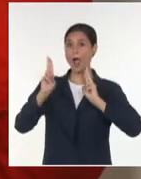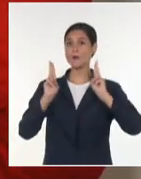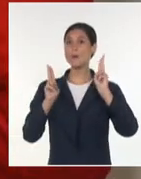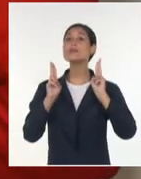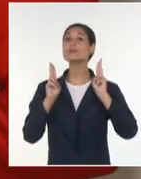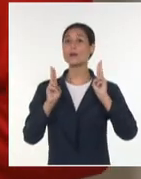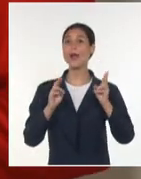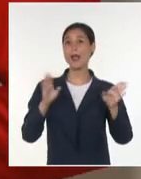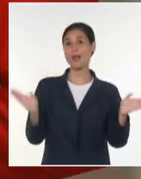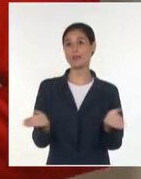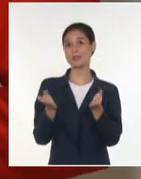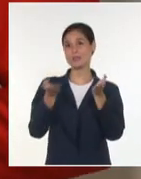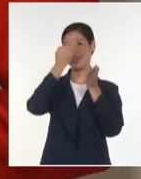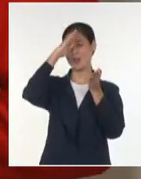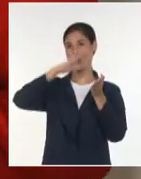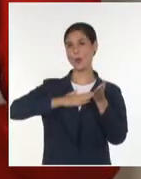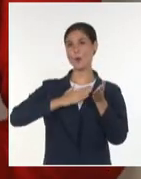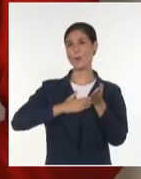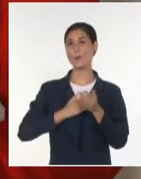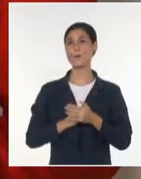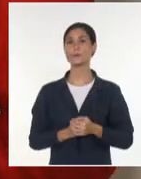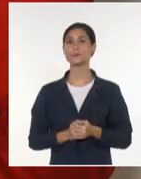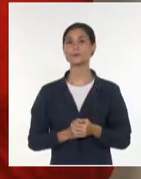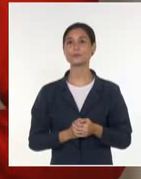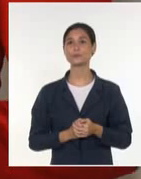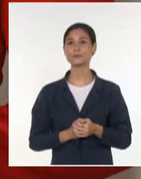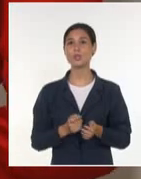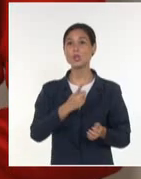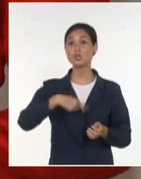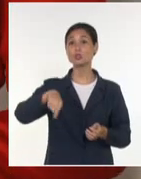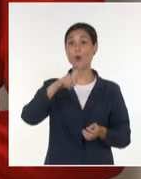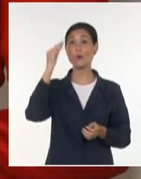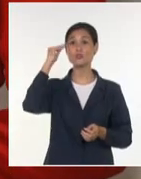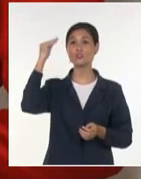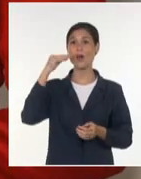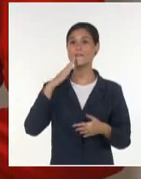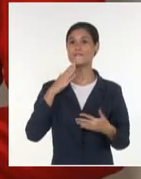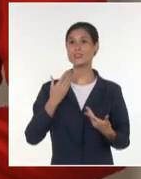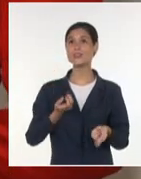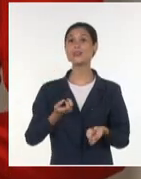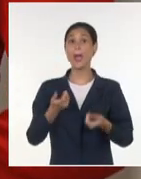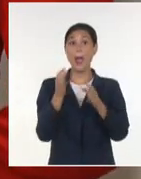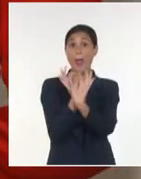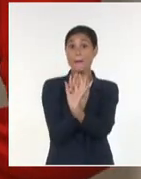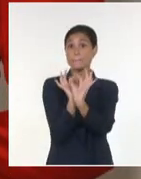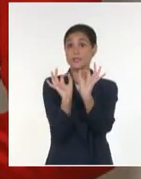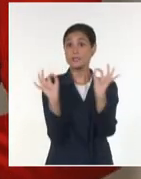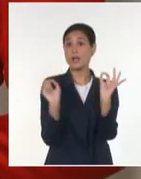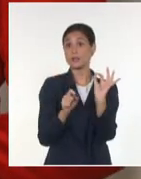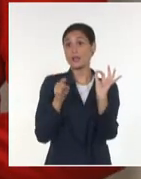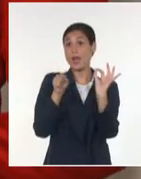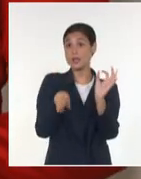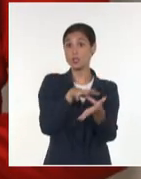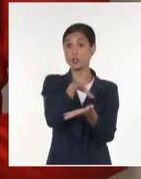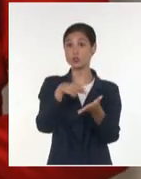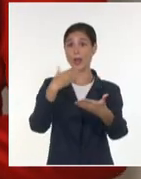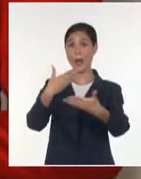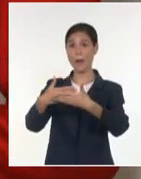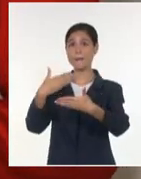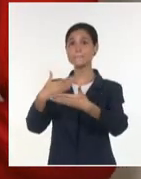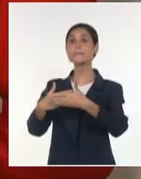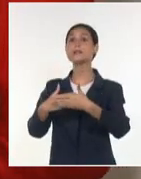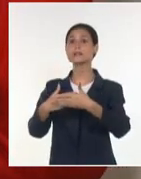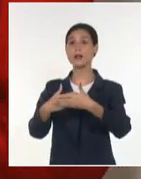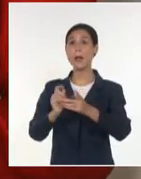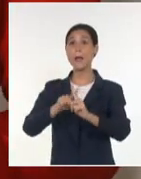desarrollo de un país, lo conocen muy bien, por ejemplo, los especialistas de la empresa Inversiones Gama y del Centro de